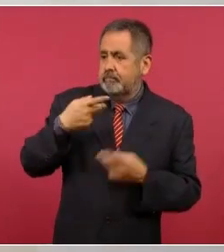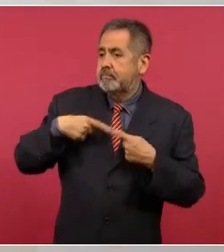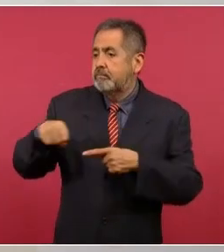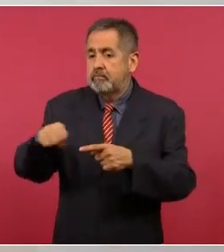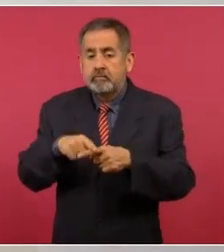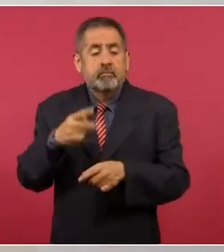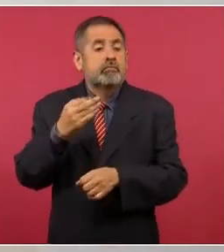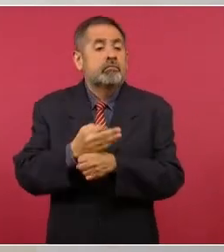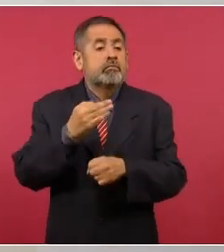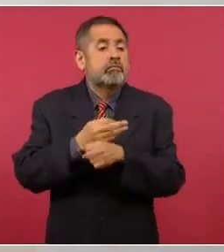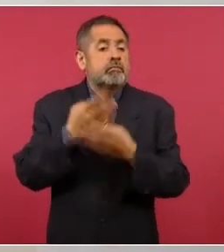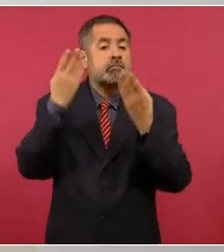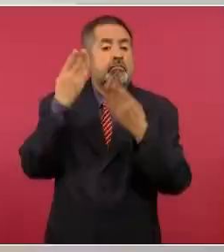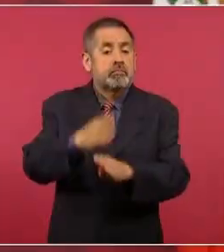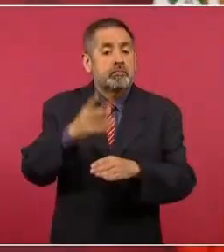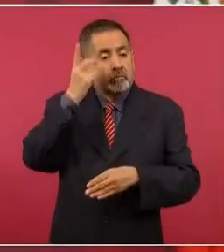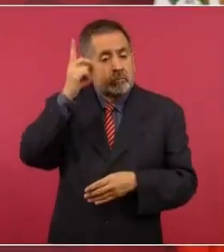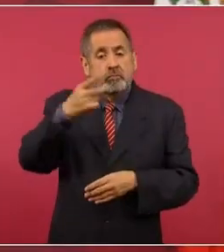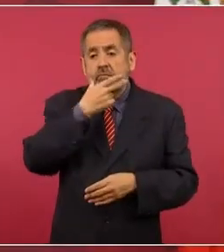porque de mexicanos.